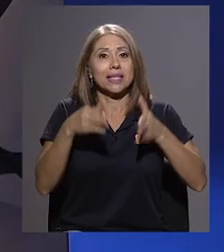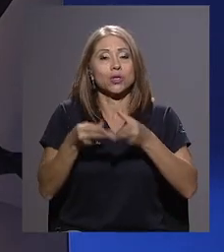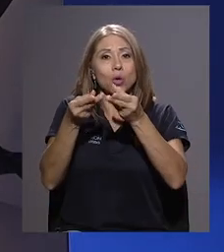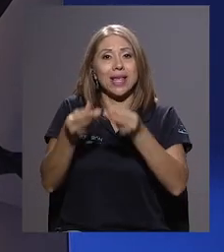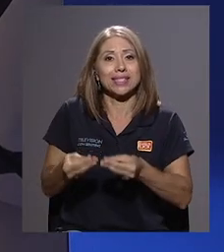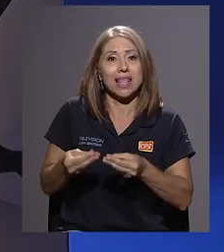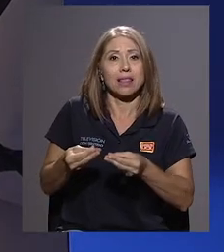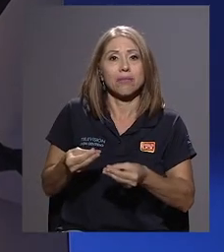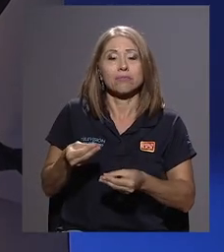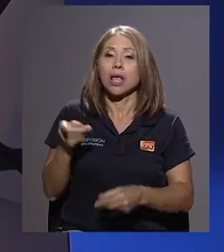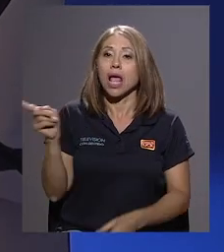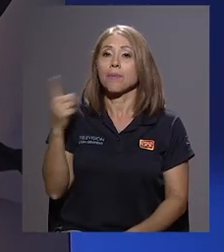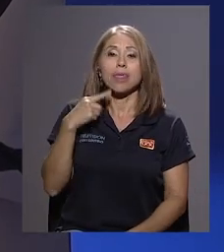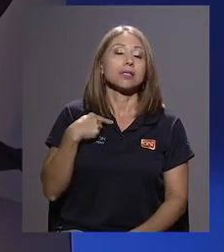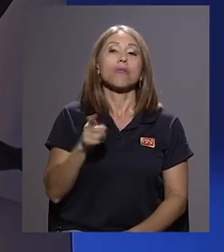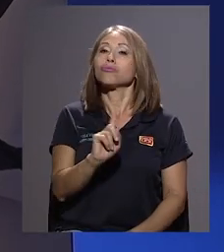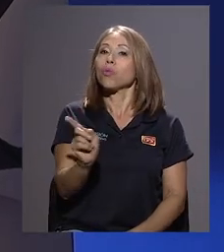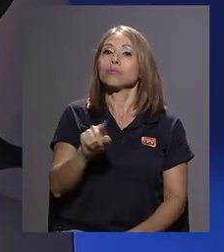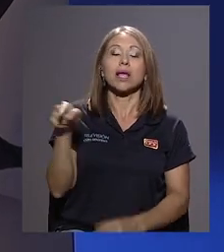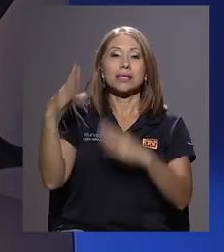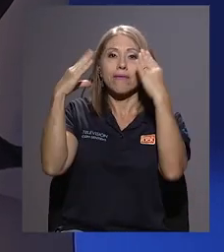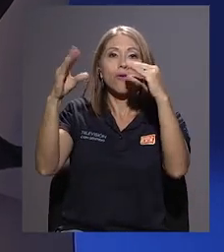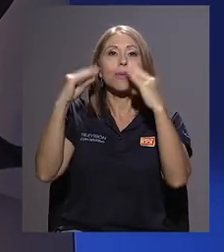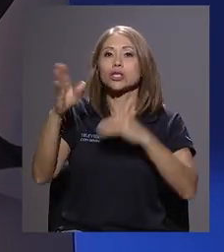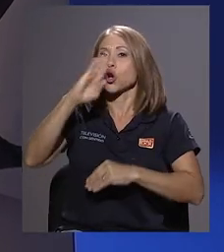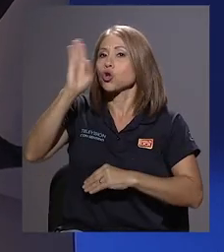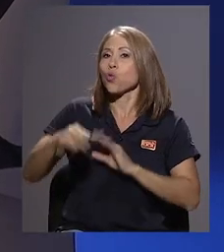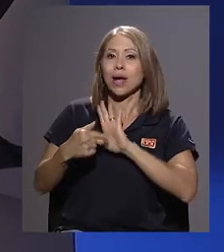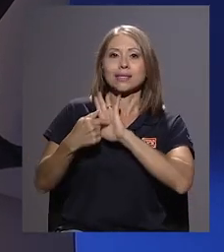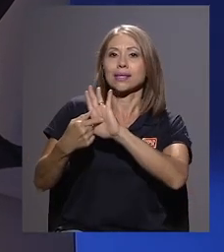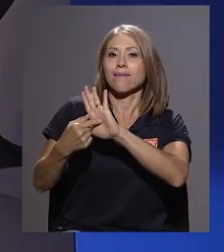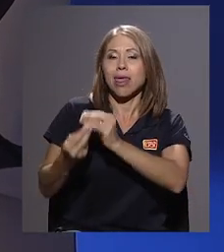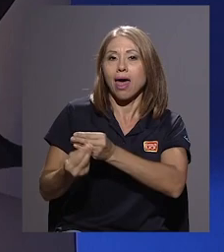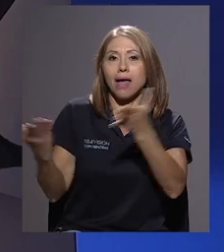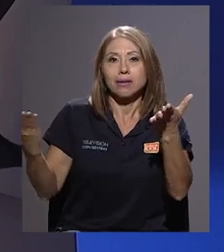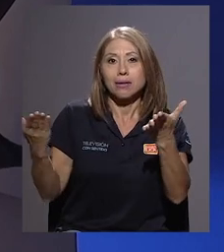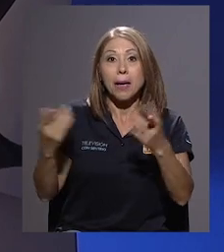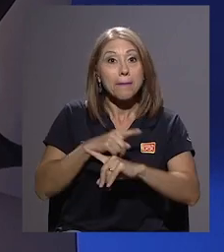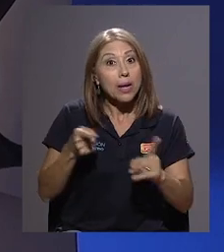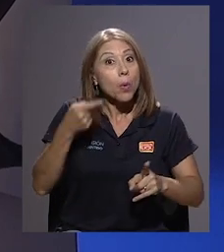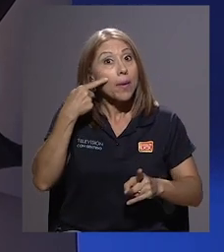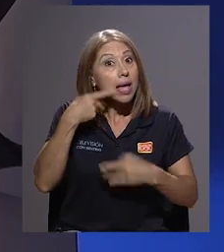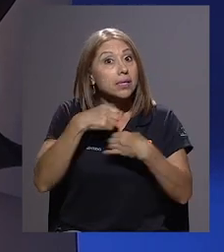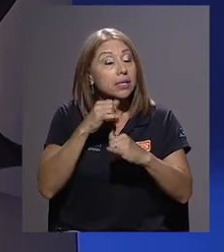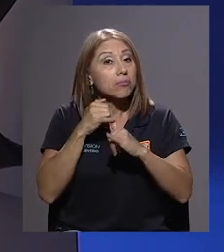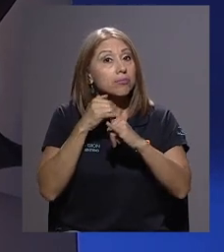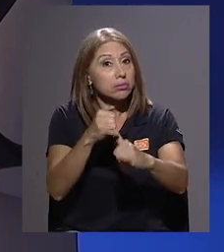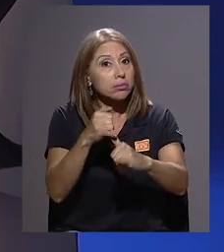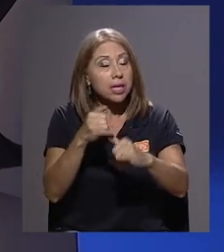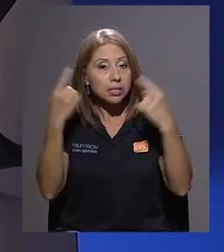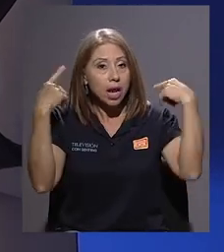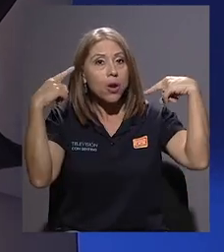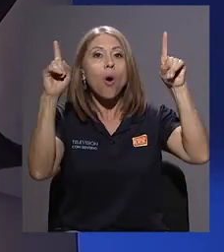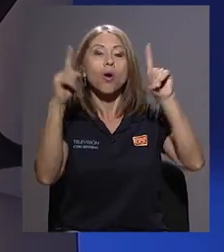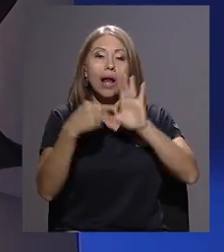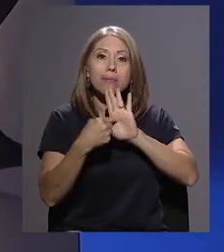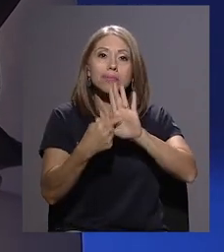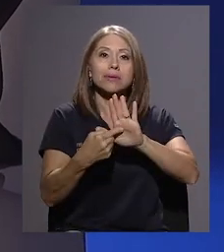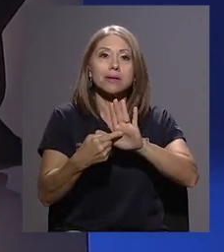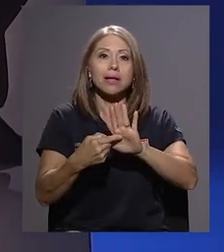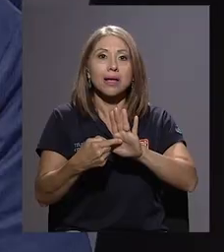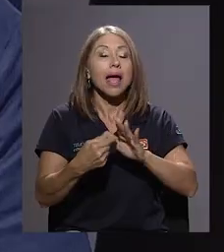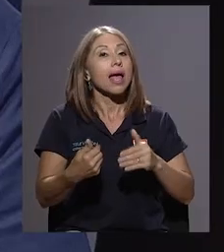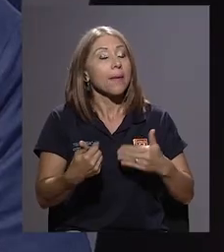y el viceministro de Hacienda me decía, no, esa información nunca se va a dar. Y vea cómo se hace la posibilidad de un recurso y se logra hacer